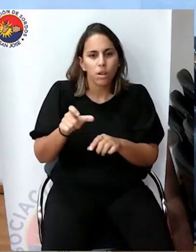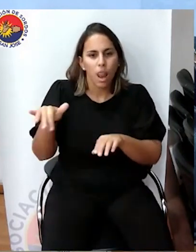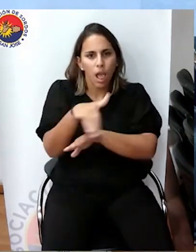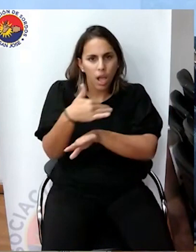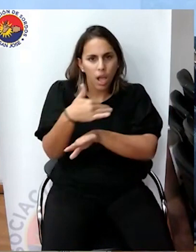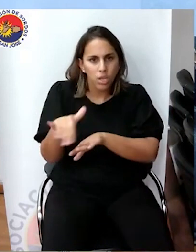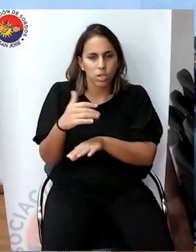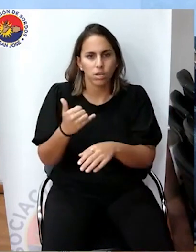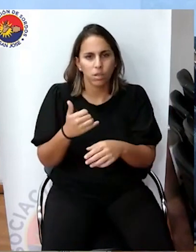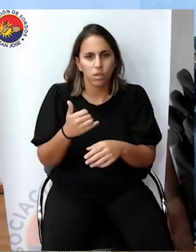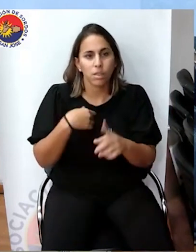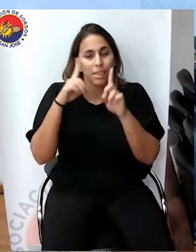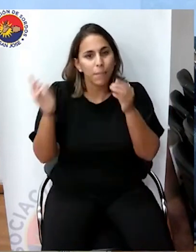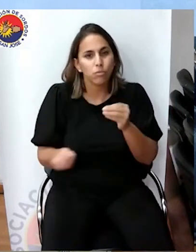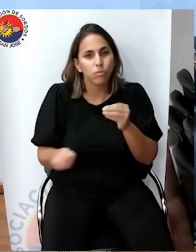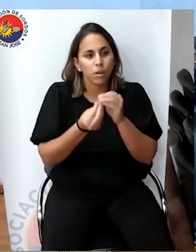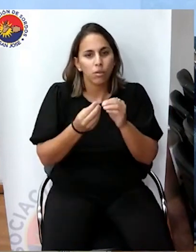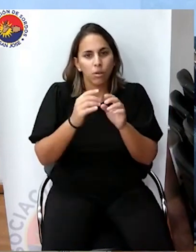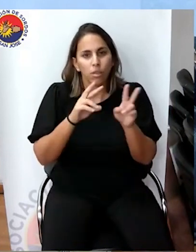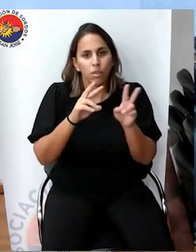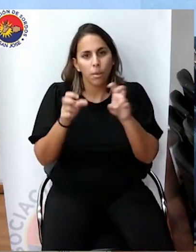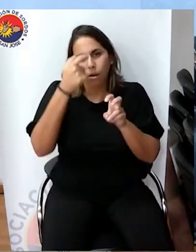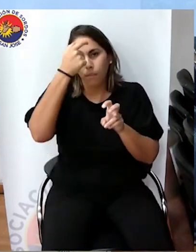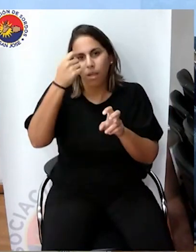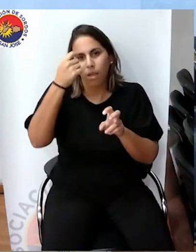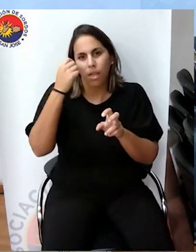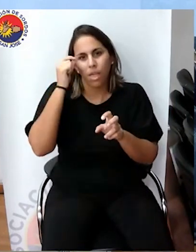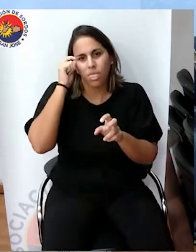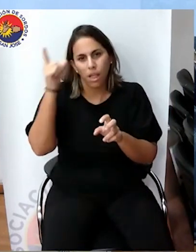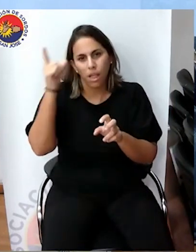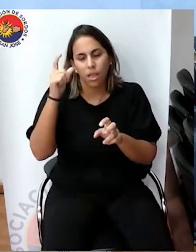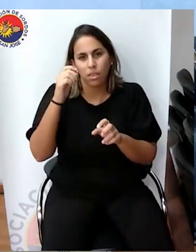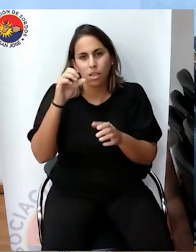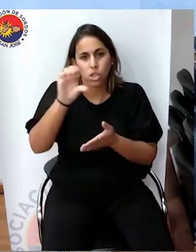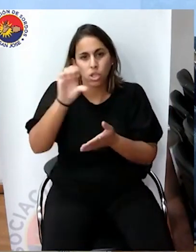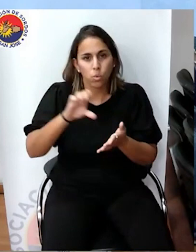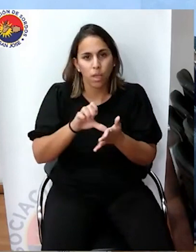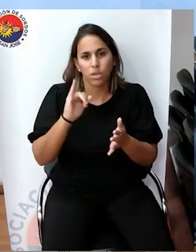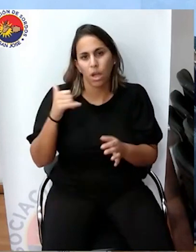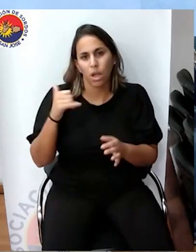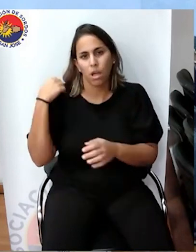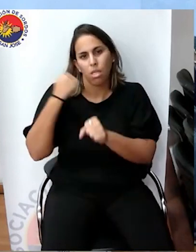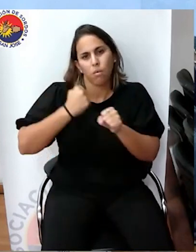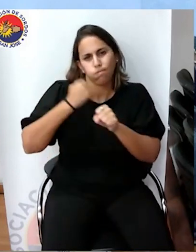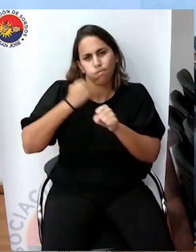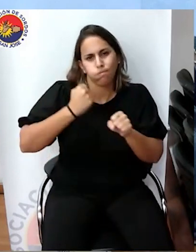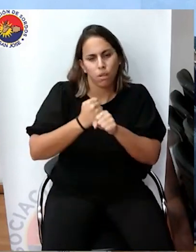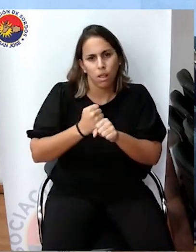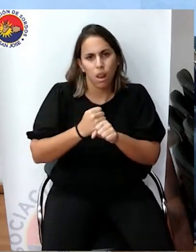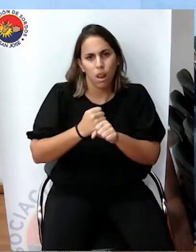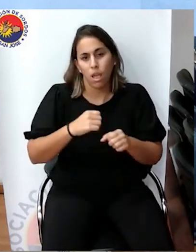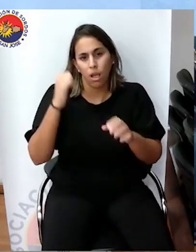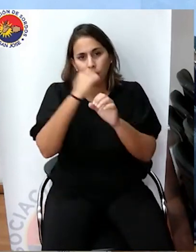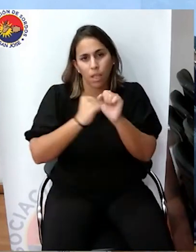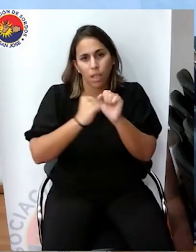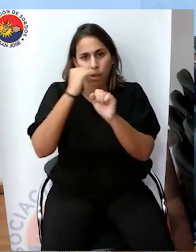a la calle. Sumando también el concepto de Smart City, que se viene trabajando desde hace muchos años en el área de TICS de la Intendencia,